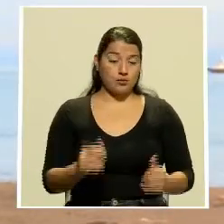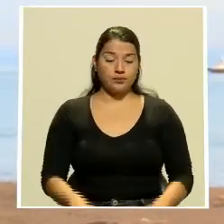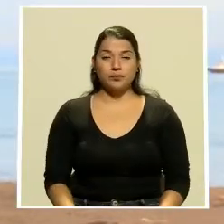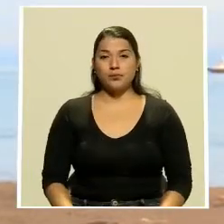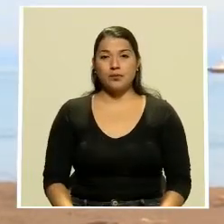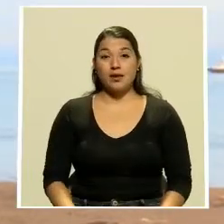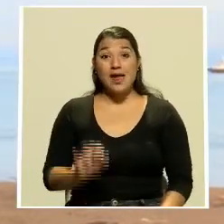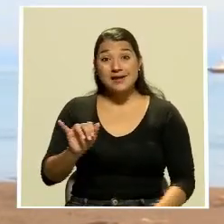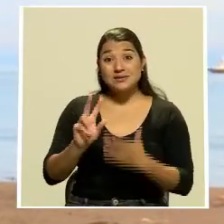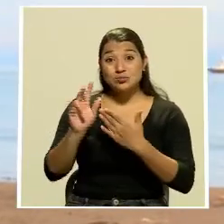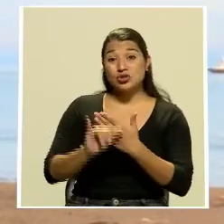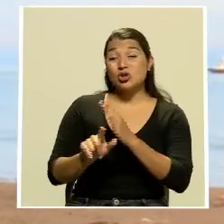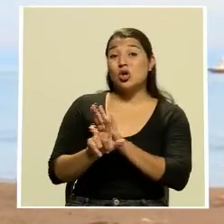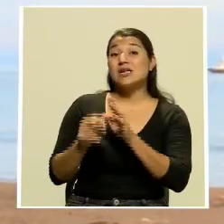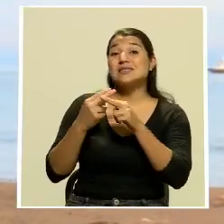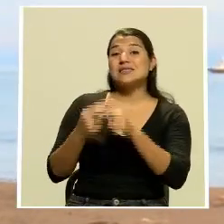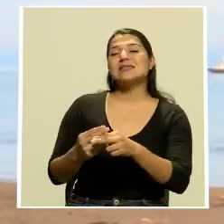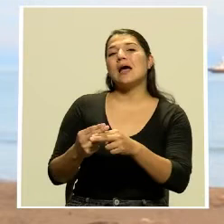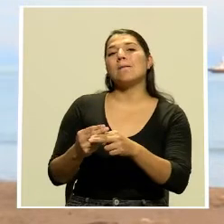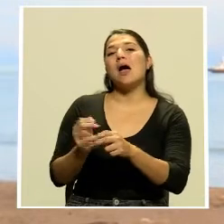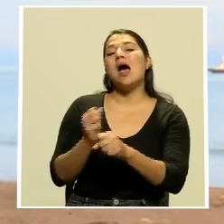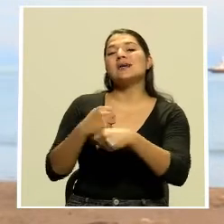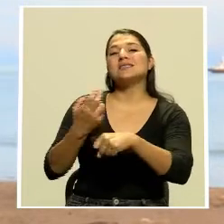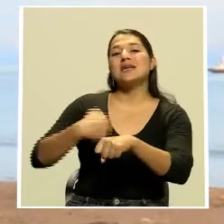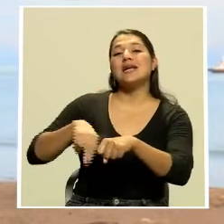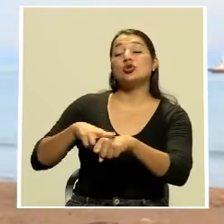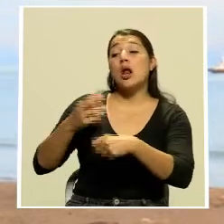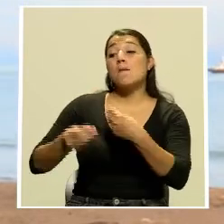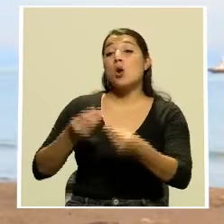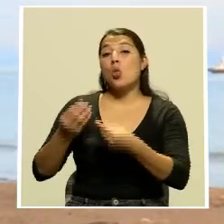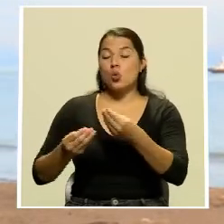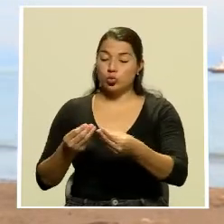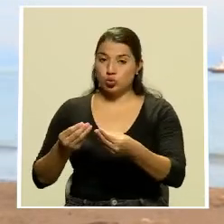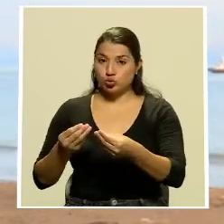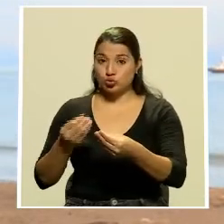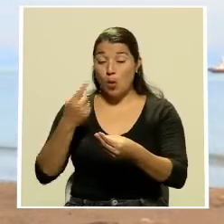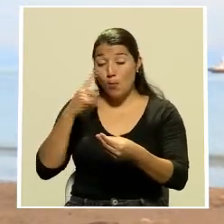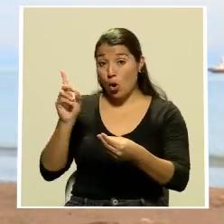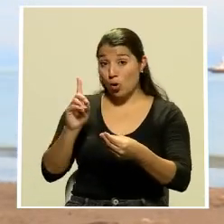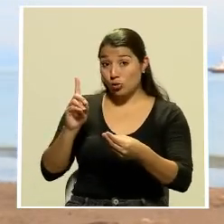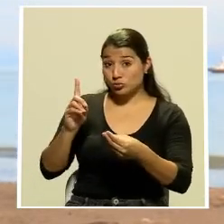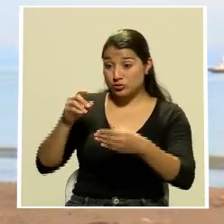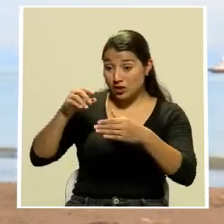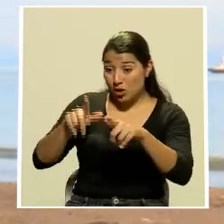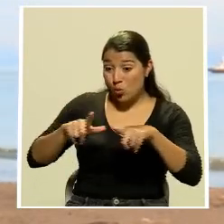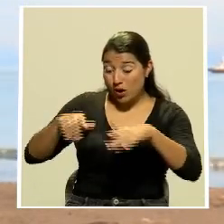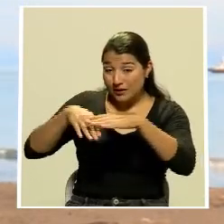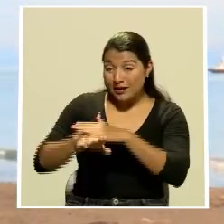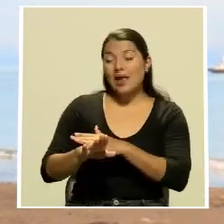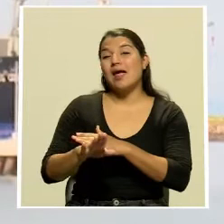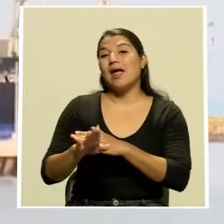Esta iniciativa de ley denominada nacionalización de mercadería en los puntos de entrada pretende descentralizar el control